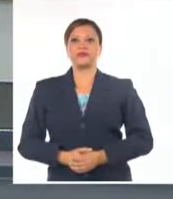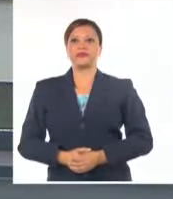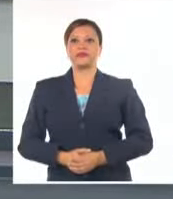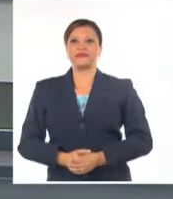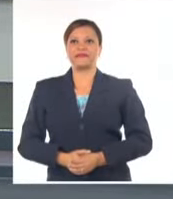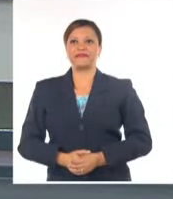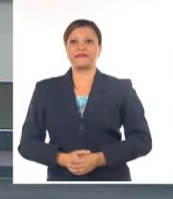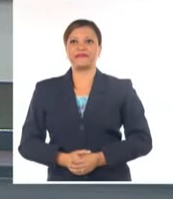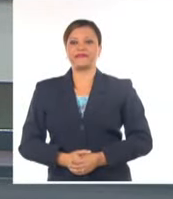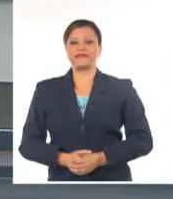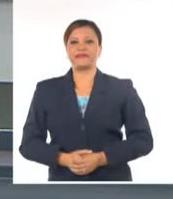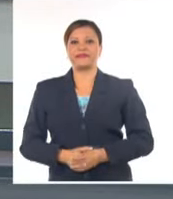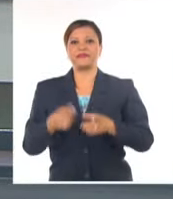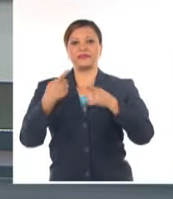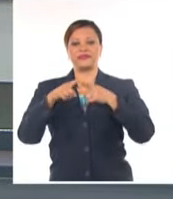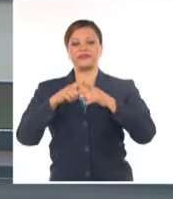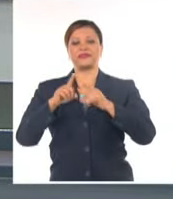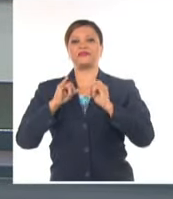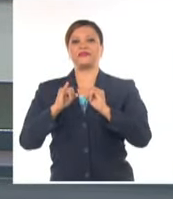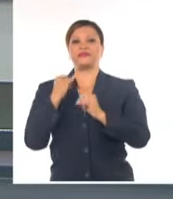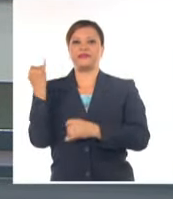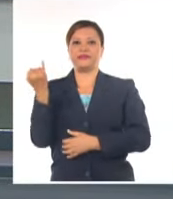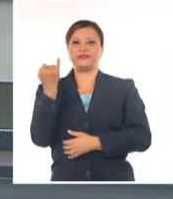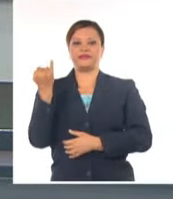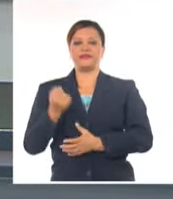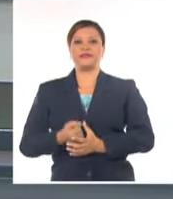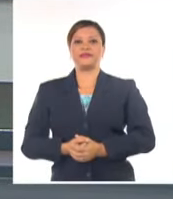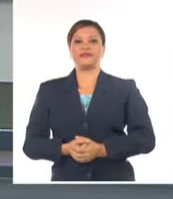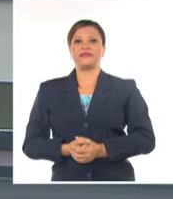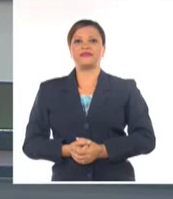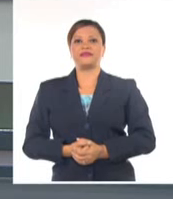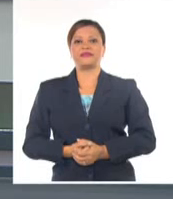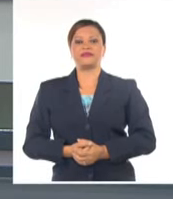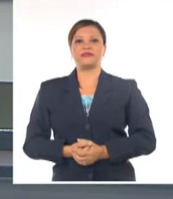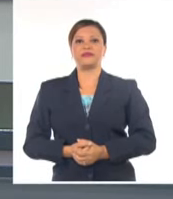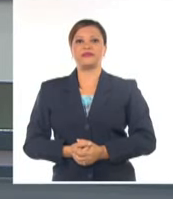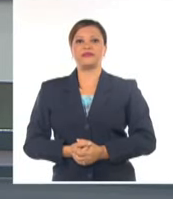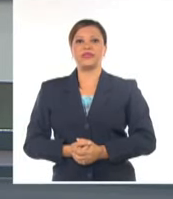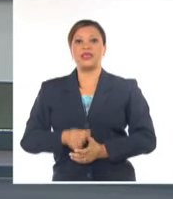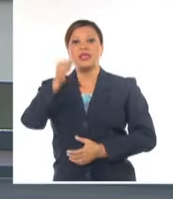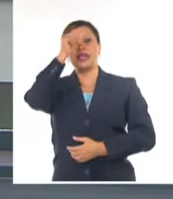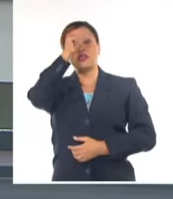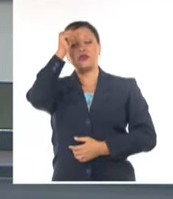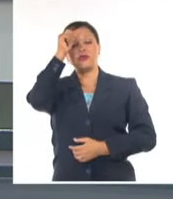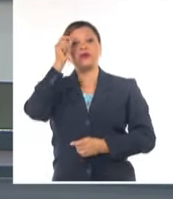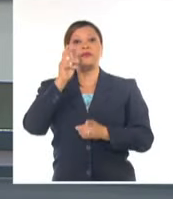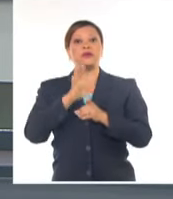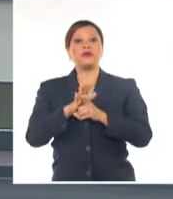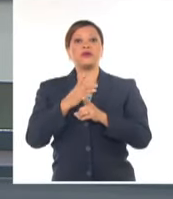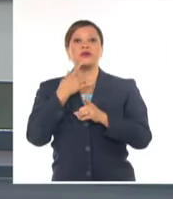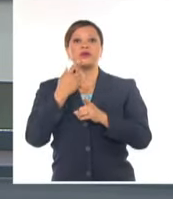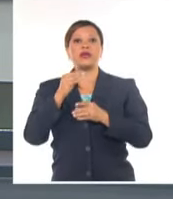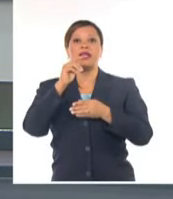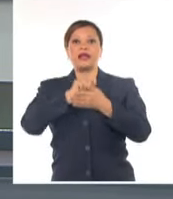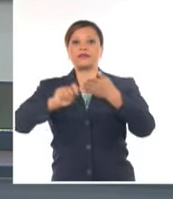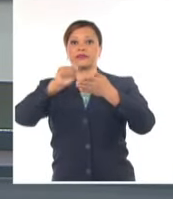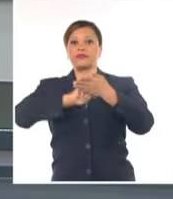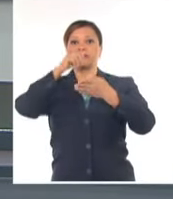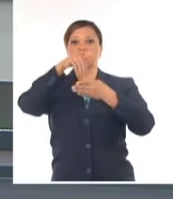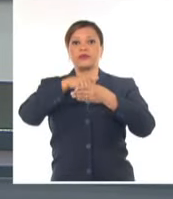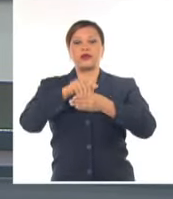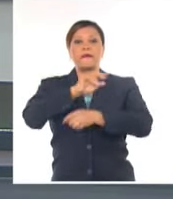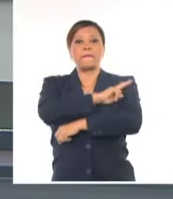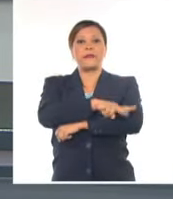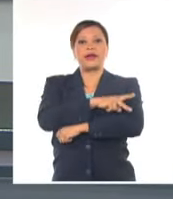miremos el acontecer internacional por tercer y último día este domingo abrieron las urnas en rusia para elegir quién